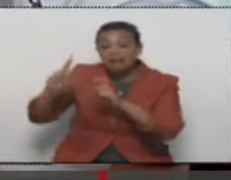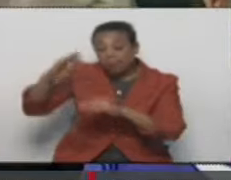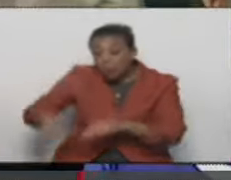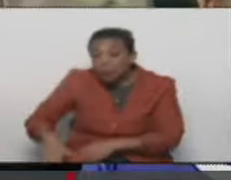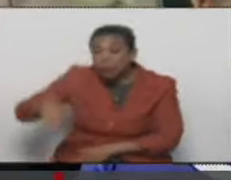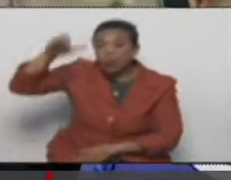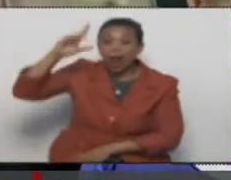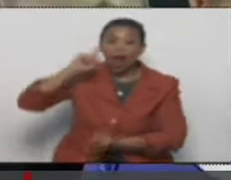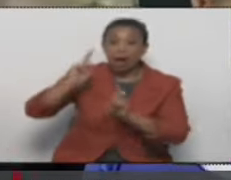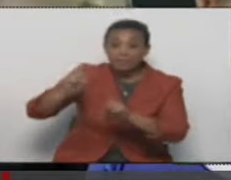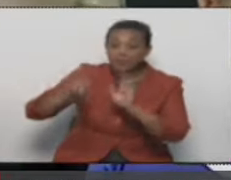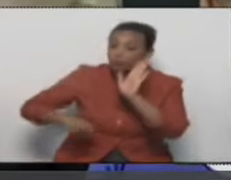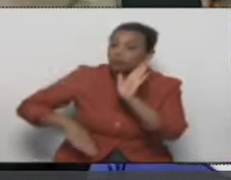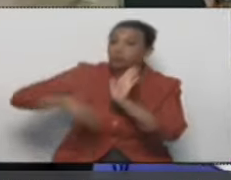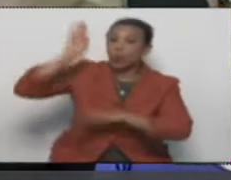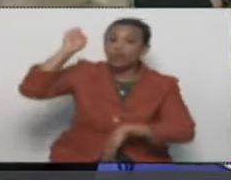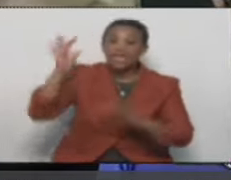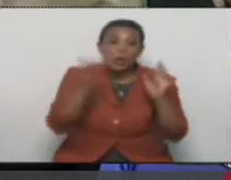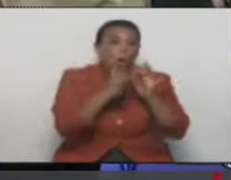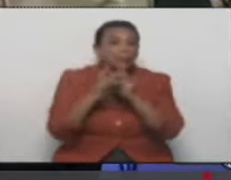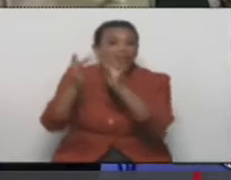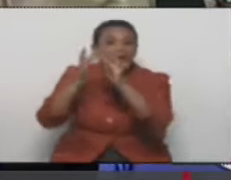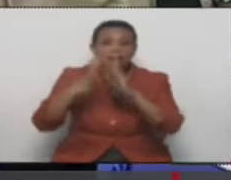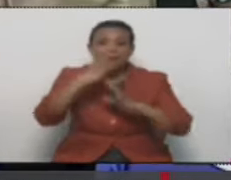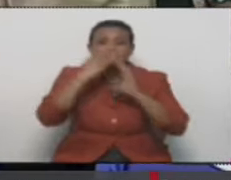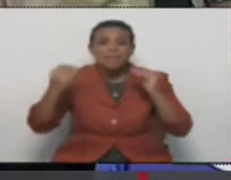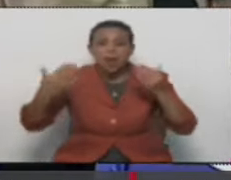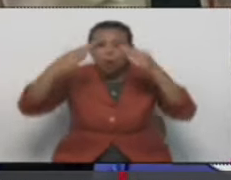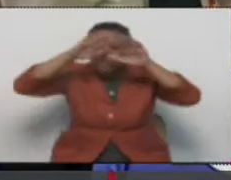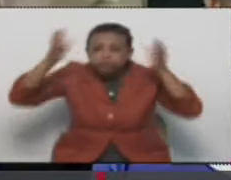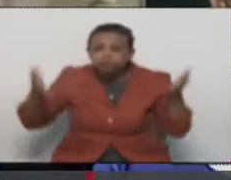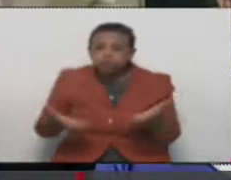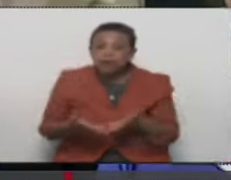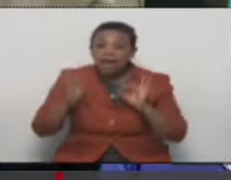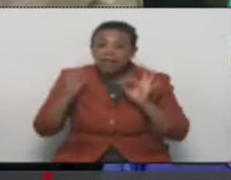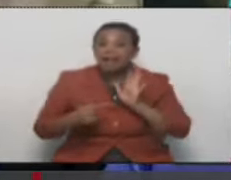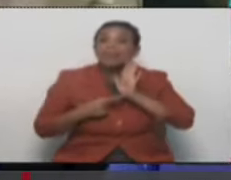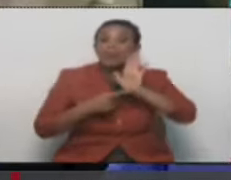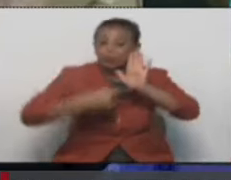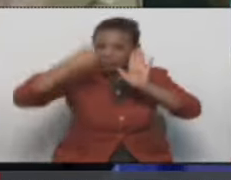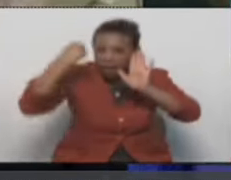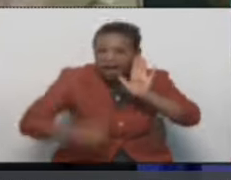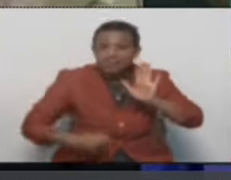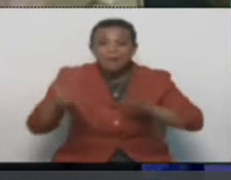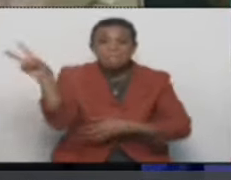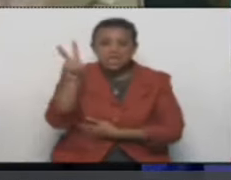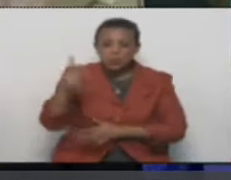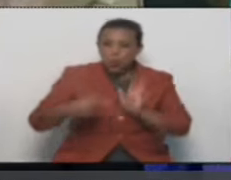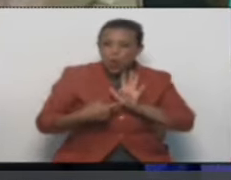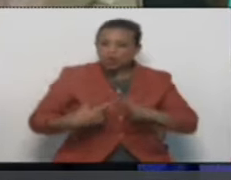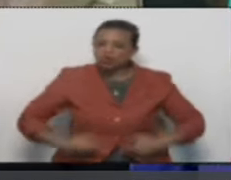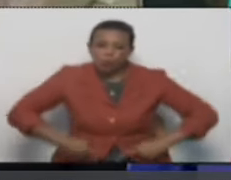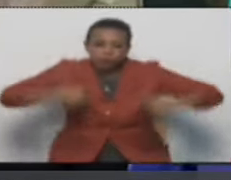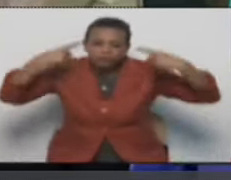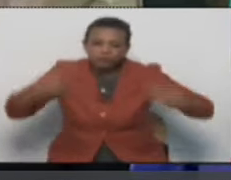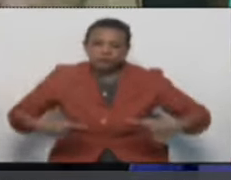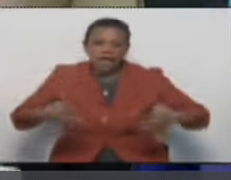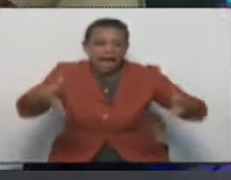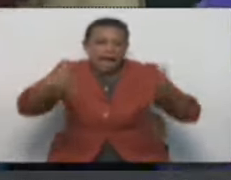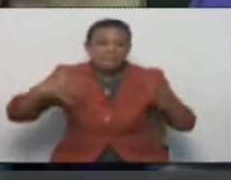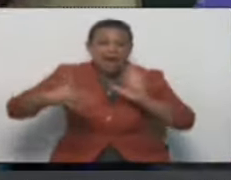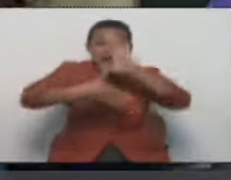en la capacidad de eso. Y conectarnos con lo mejor del mundo. Ya demostramos que somos campeones a nivel